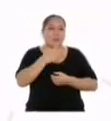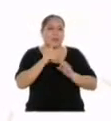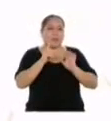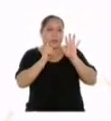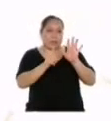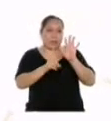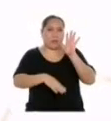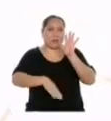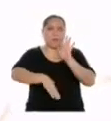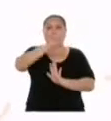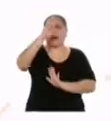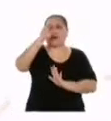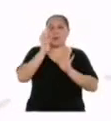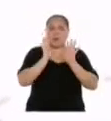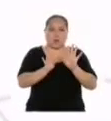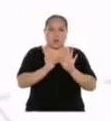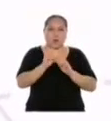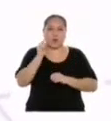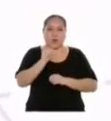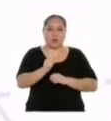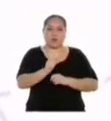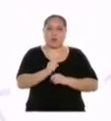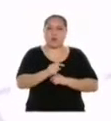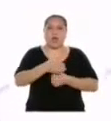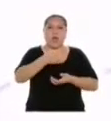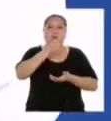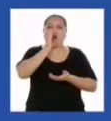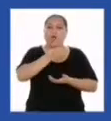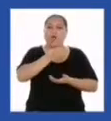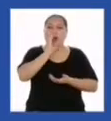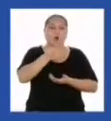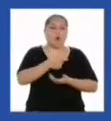toman más de 9. Estas personas toman agua en exceso.